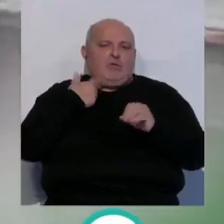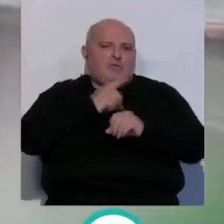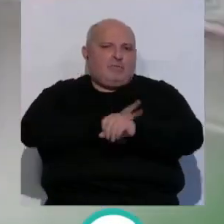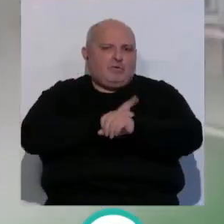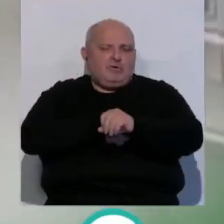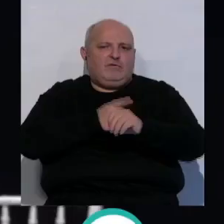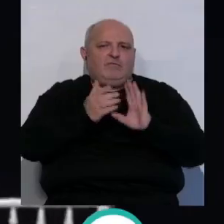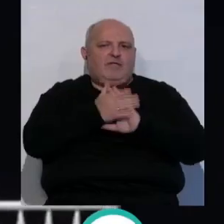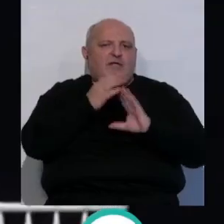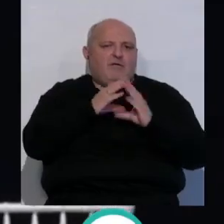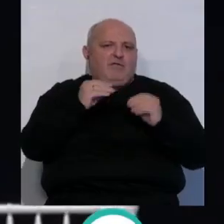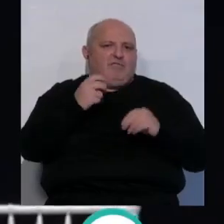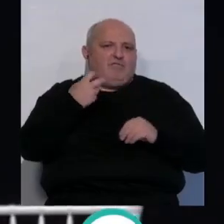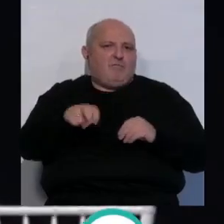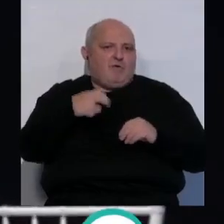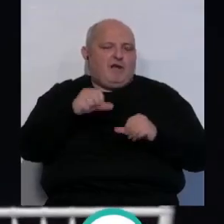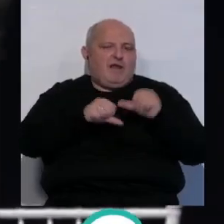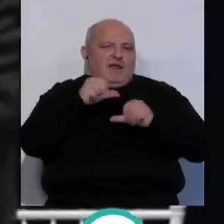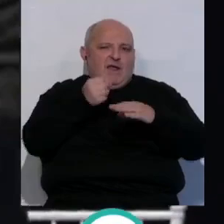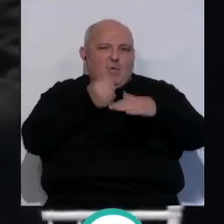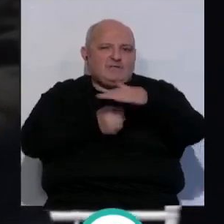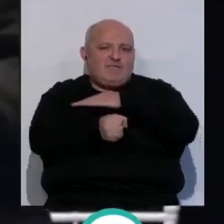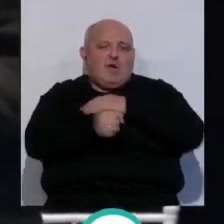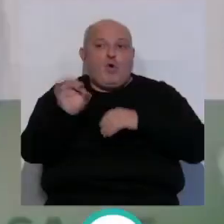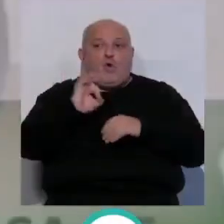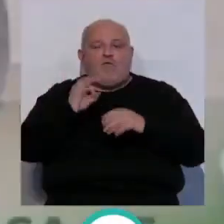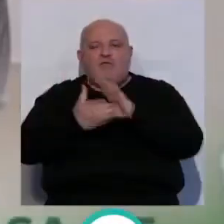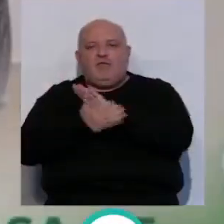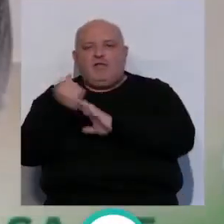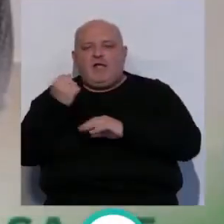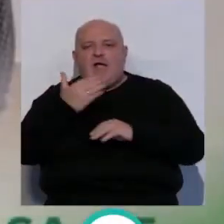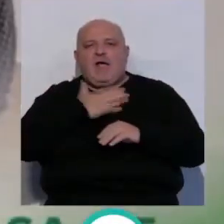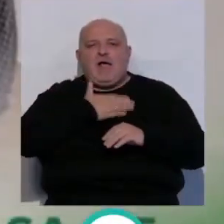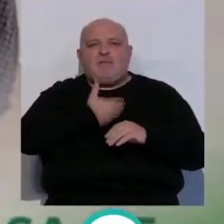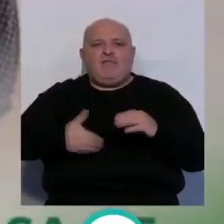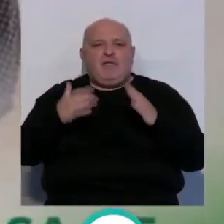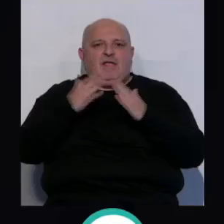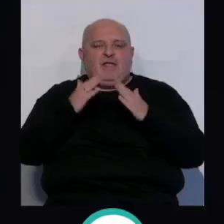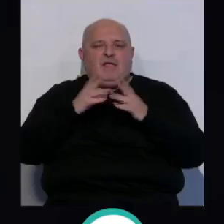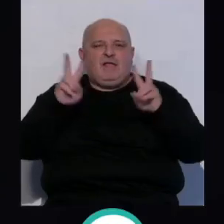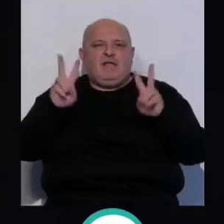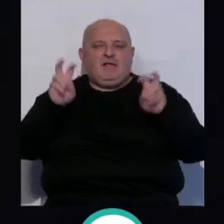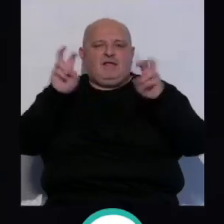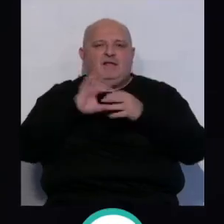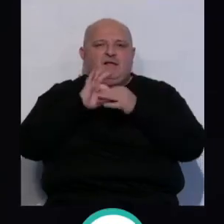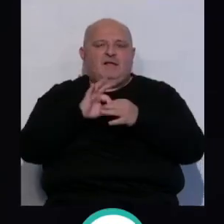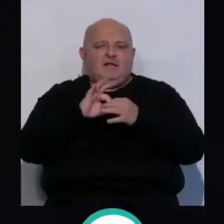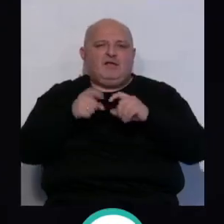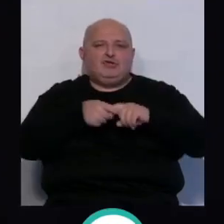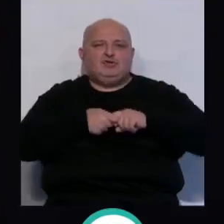Deportes, a la Federación Andaluza de Fútbol por su liga inclusiva o a la Federación de Amas de Casa en el apartado de